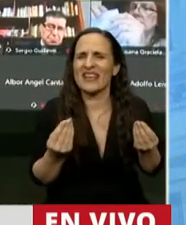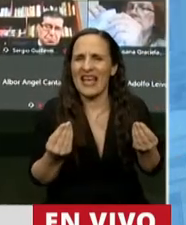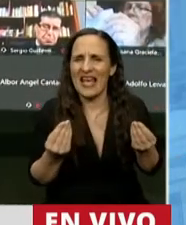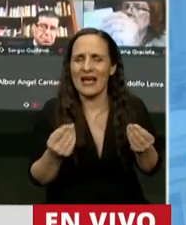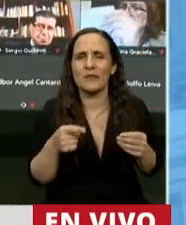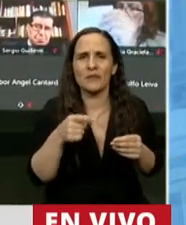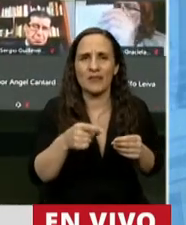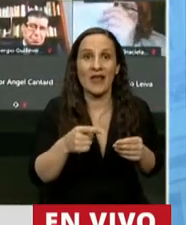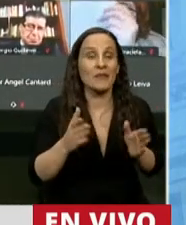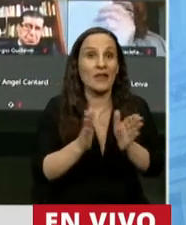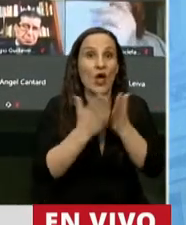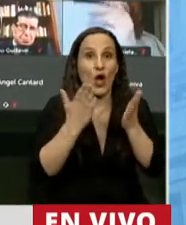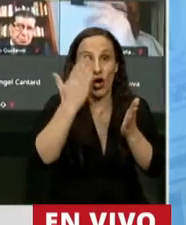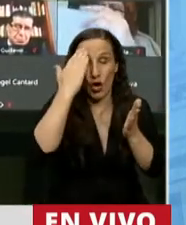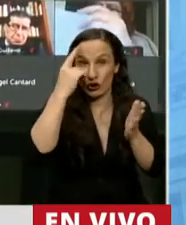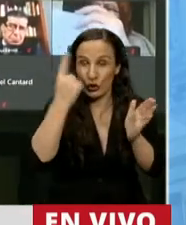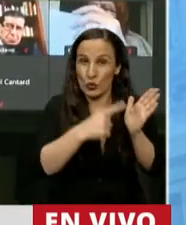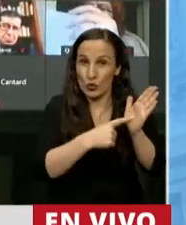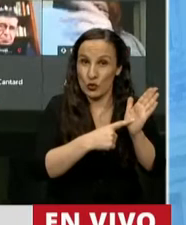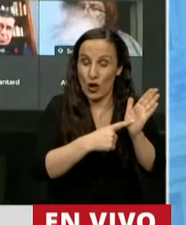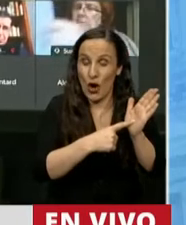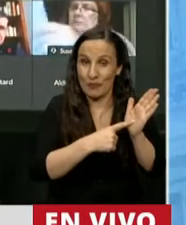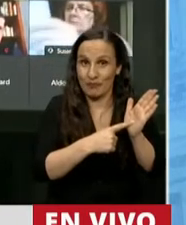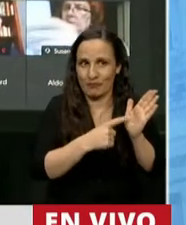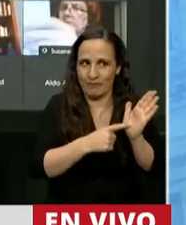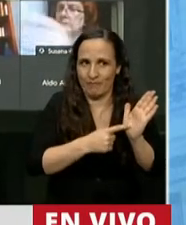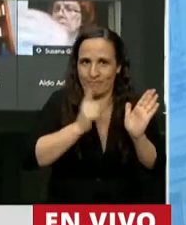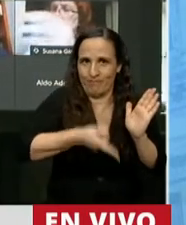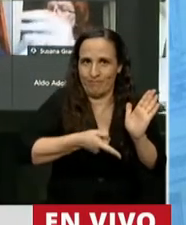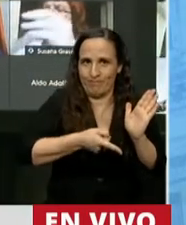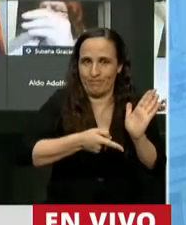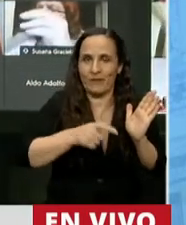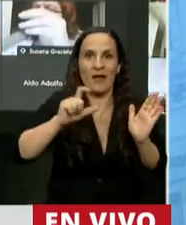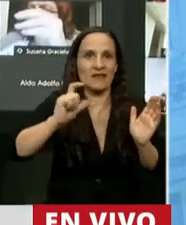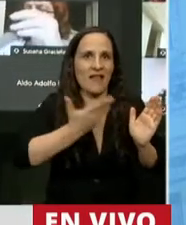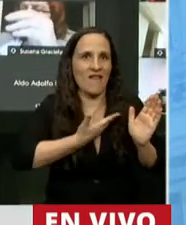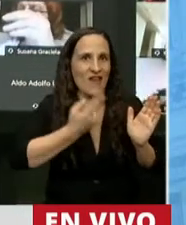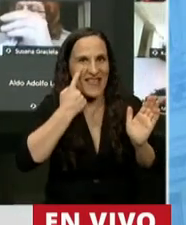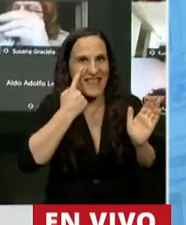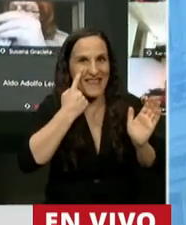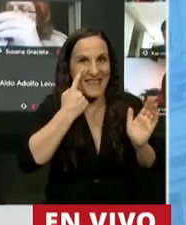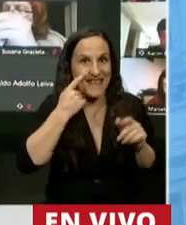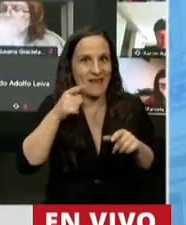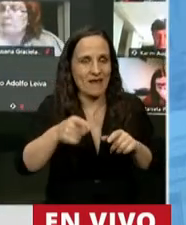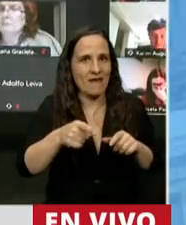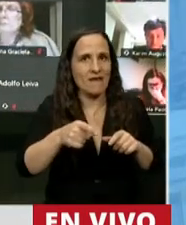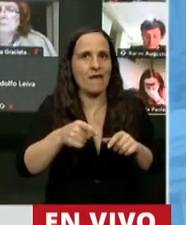por imperativo constitucional, se agrega ahora al CFI para que el CFI